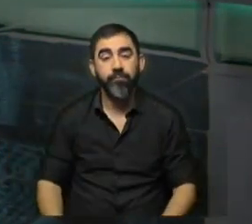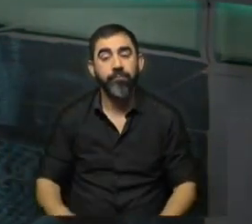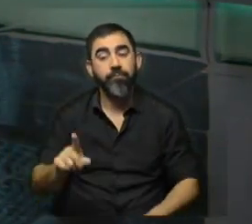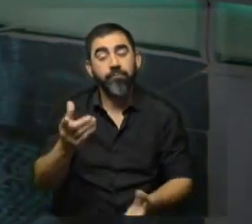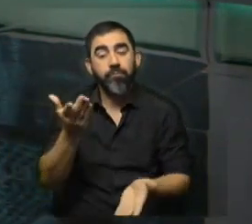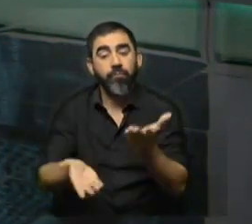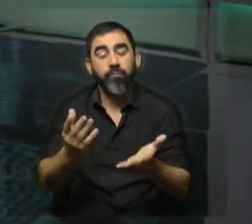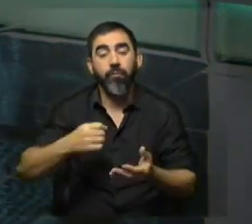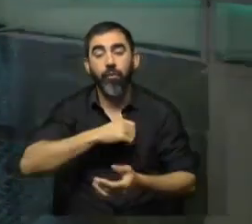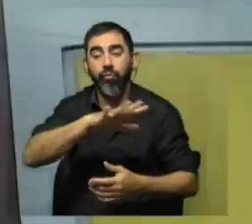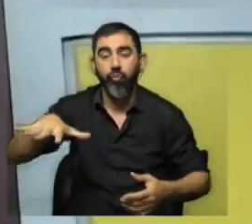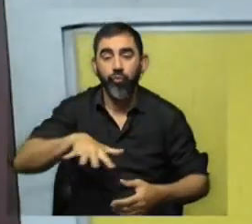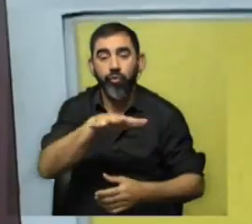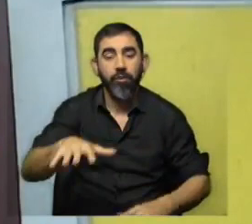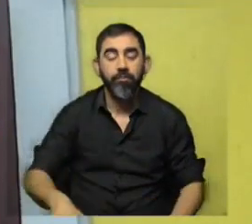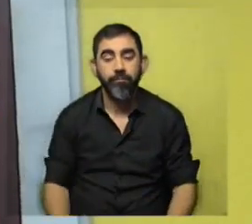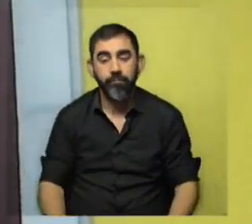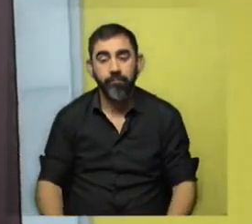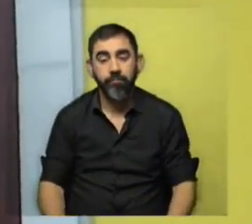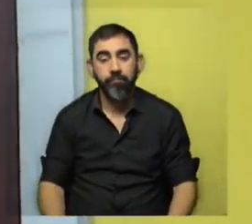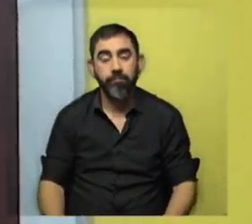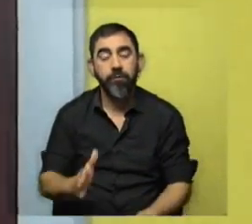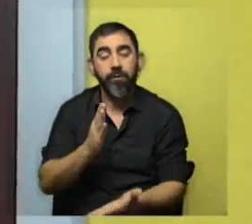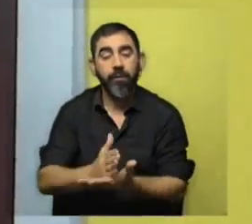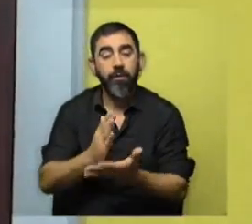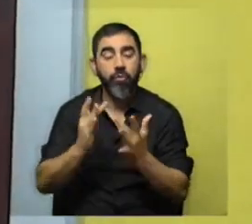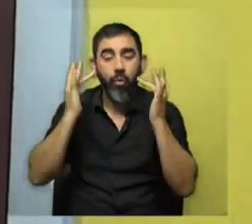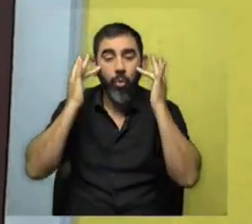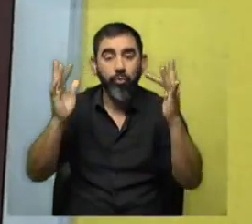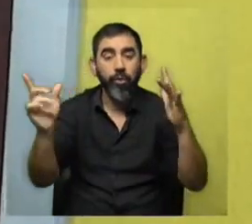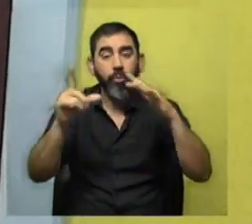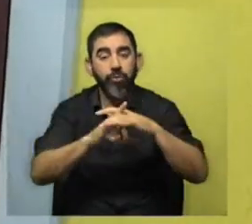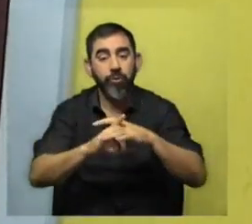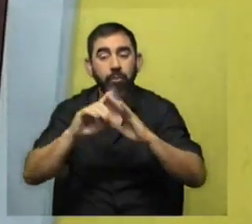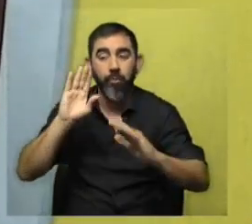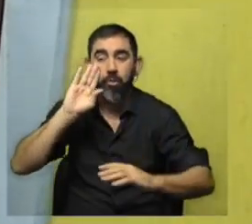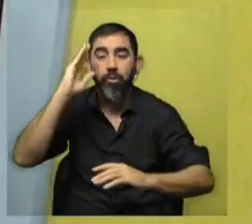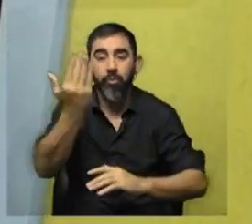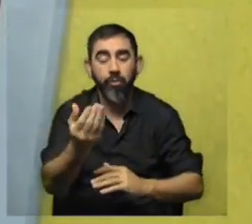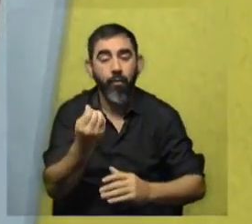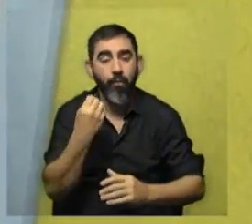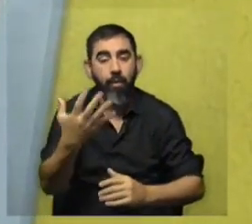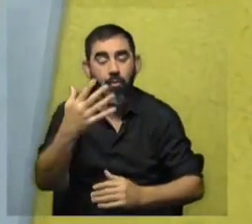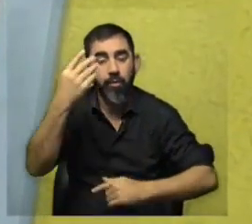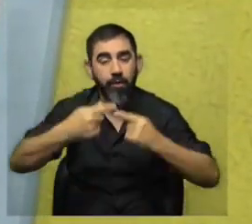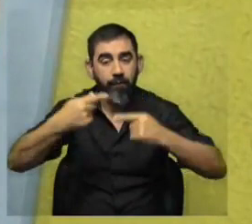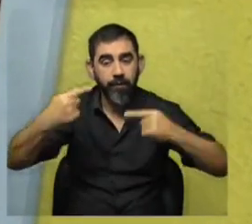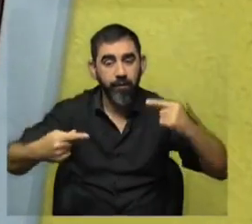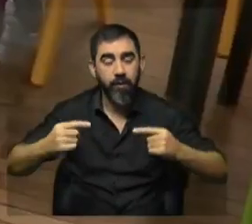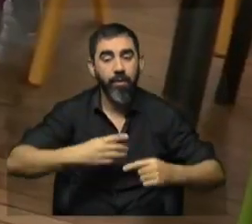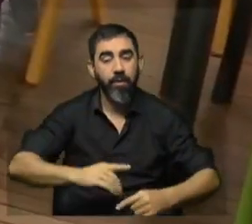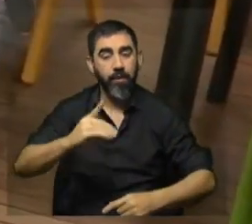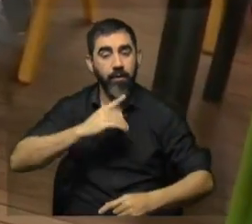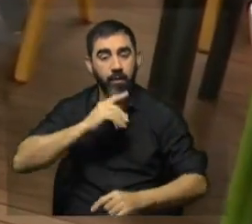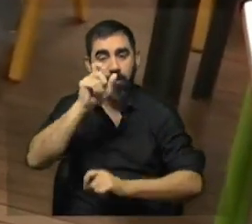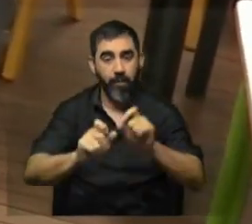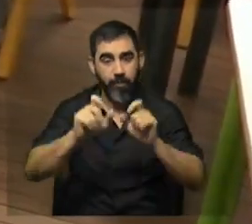justicia social. El derecho a la educación inclusiva se basa en el reconocimiento y valoración de la diversidad y de la dignidad de